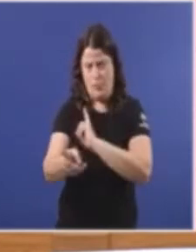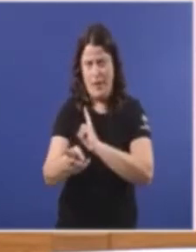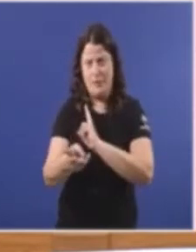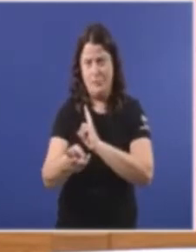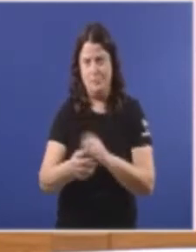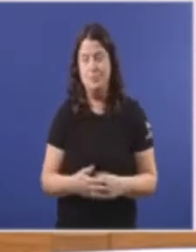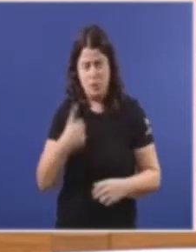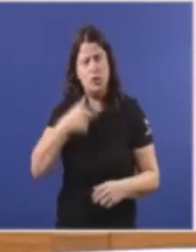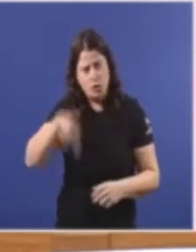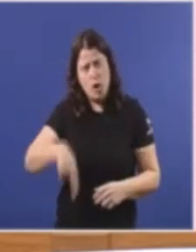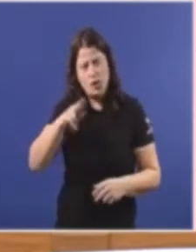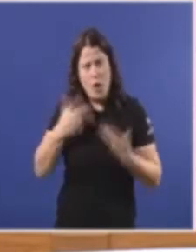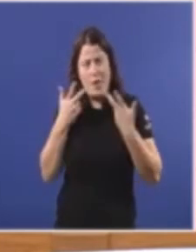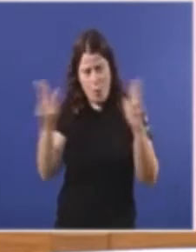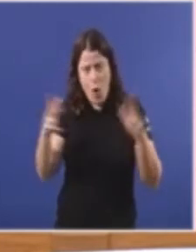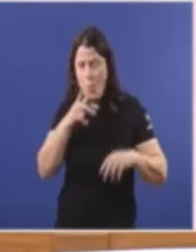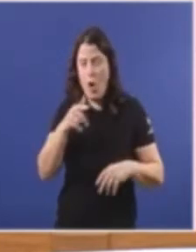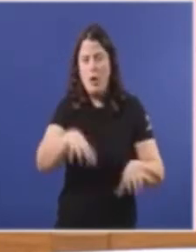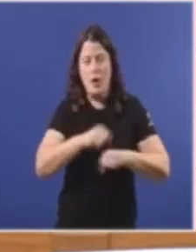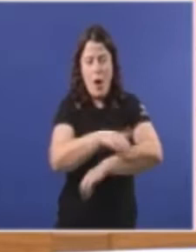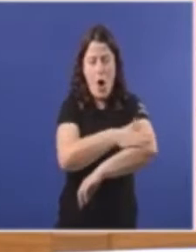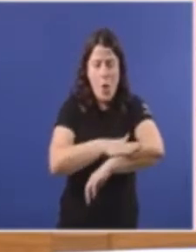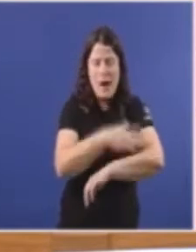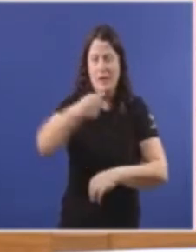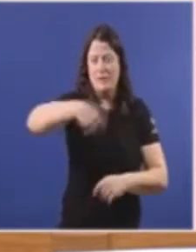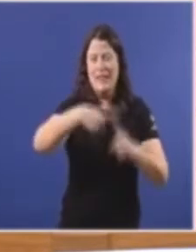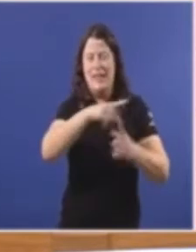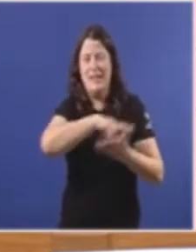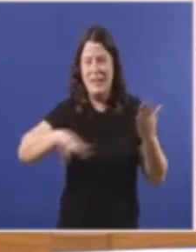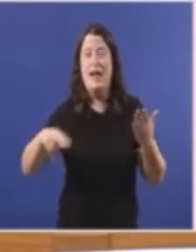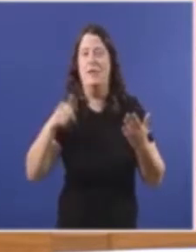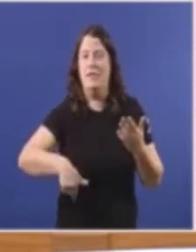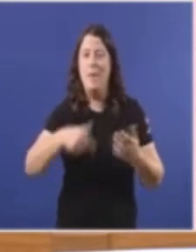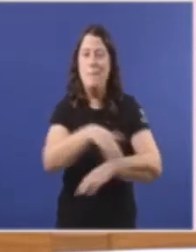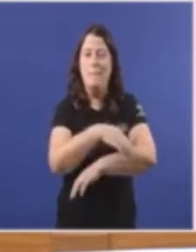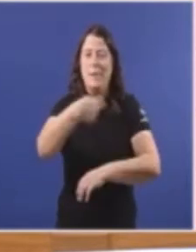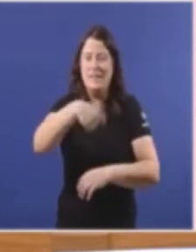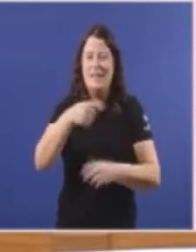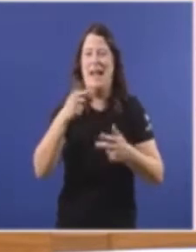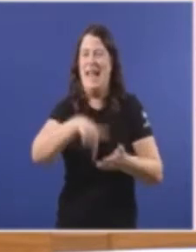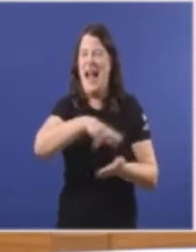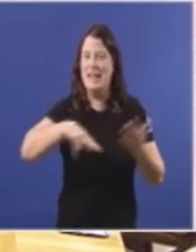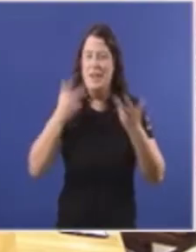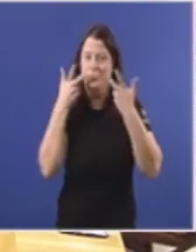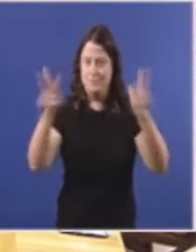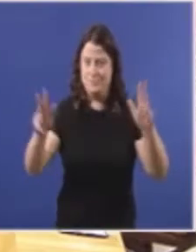Si son demócrata Porque son o goberno O presidente O goberno democrático De Galicia Señoría